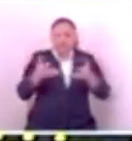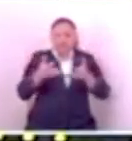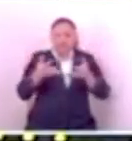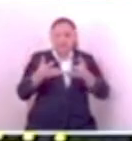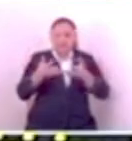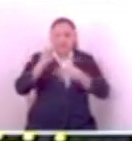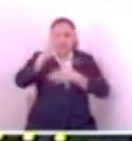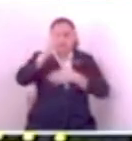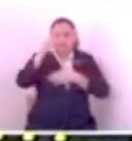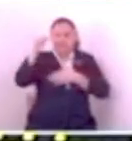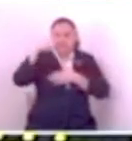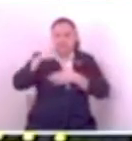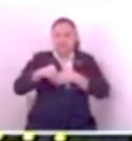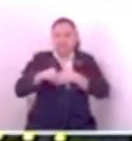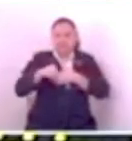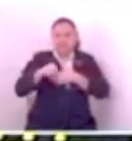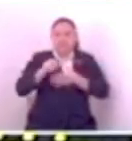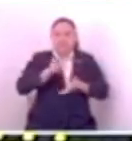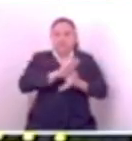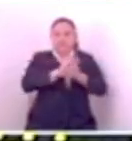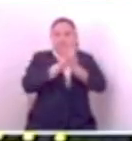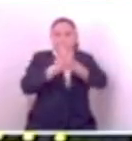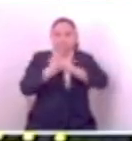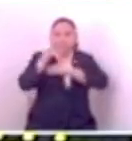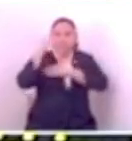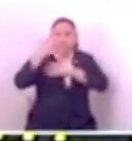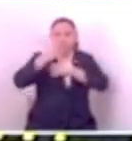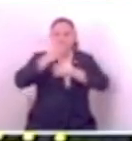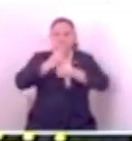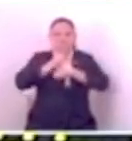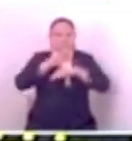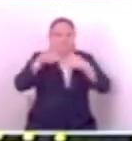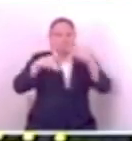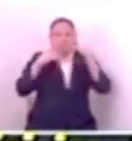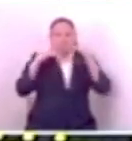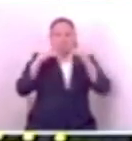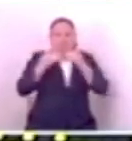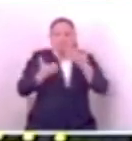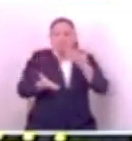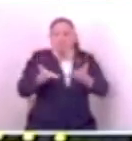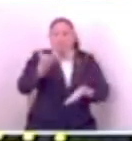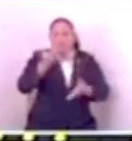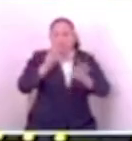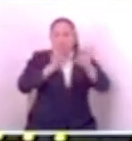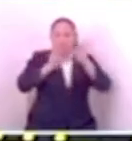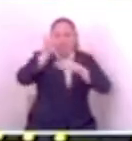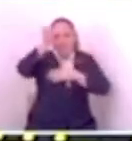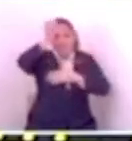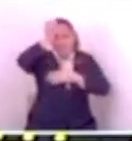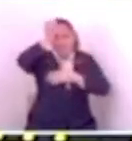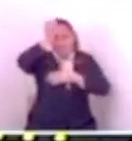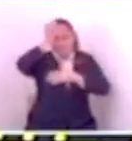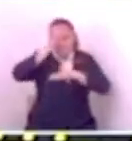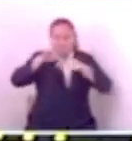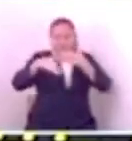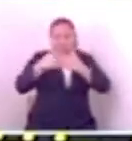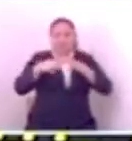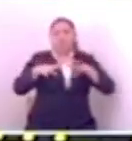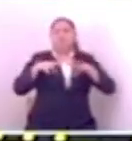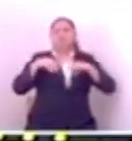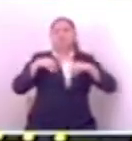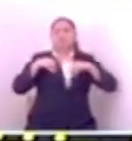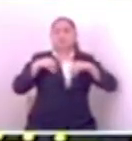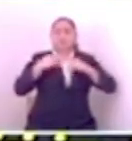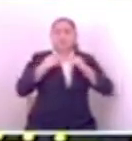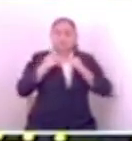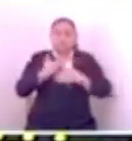de que el país se ha convertido en uno de los países más seguros. Posiblemente hayan algunos errores. Todos lo han reconocido.